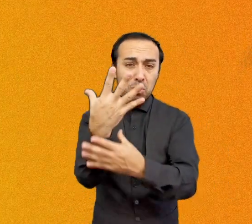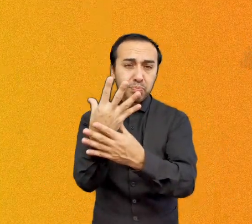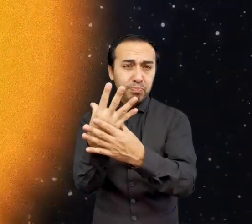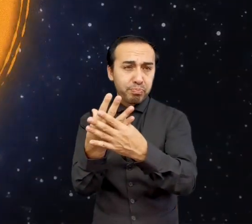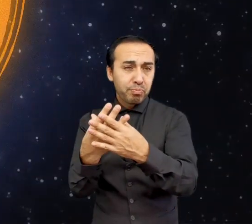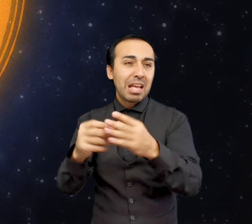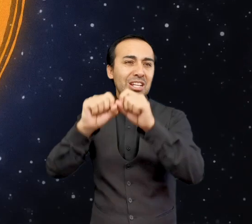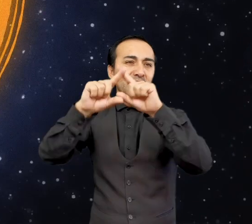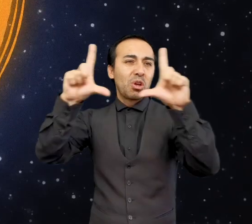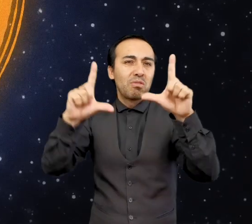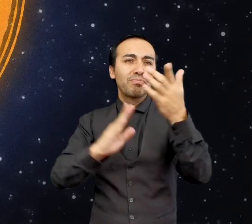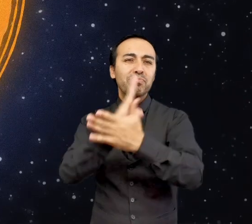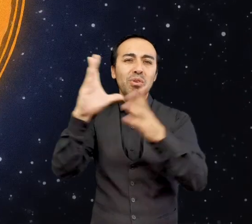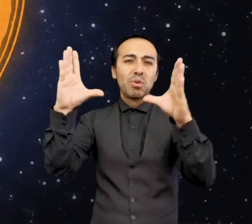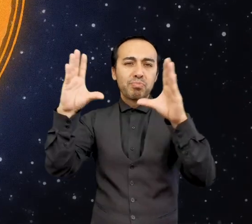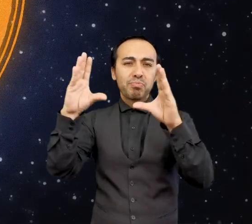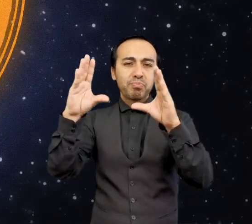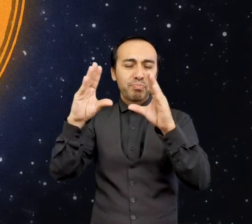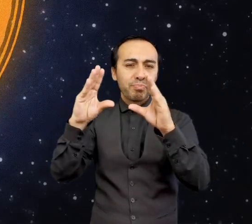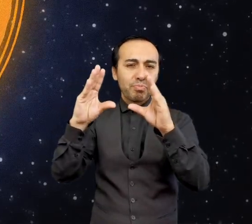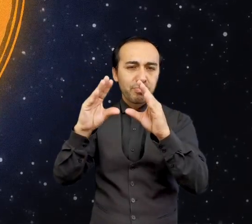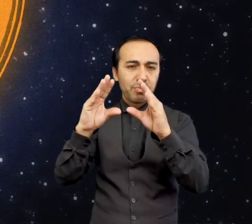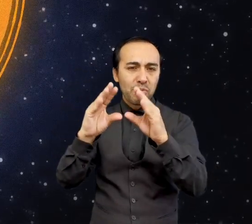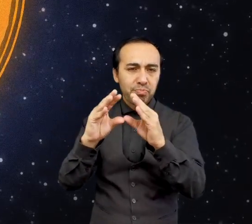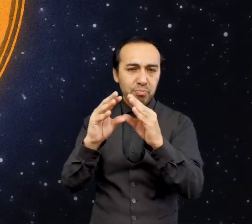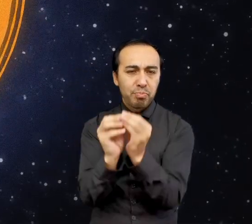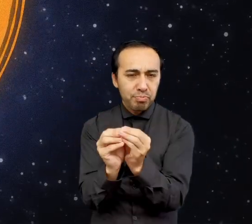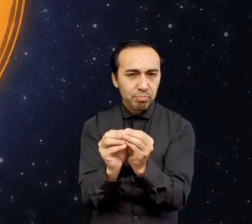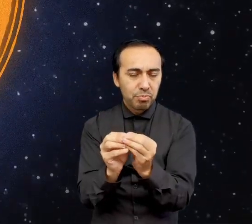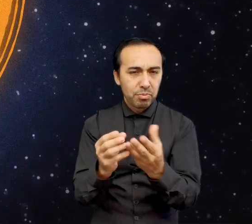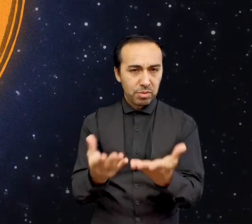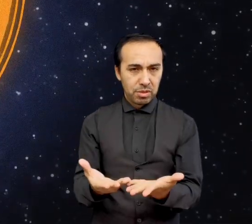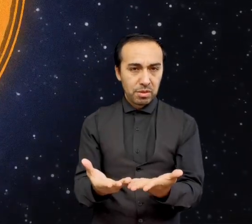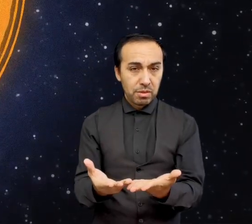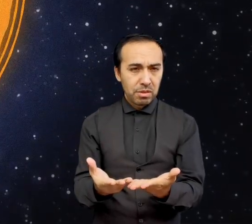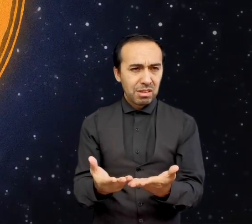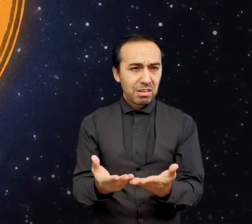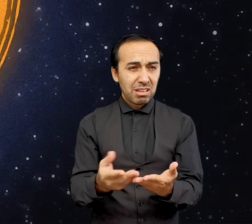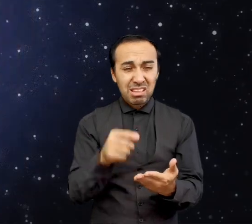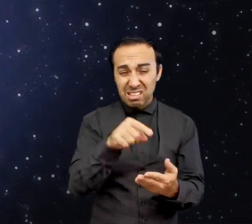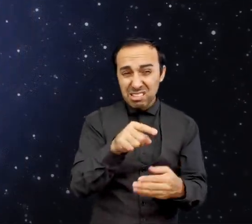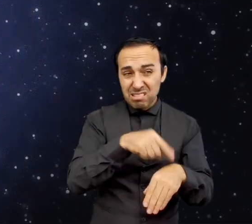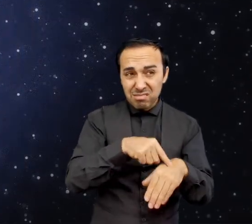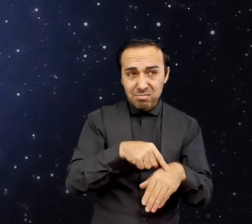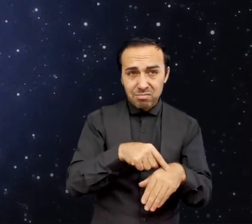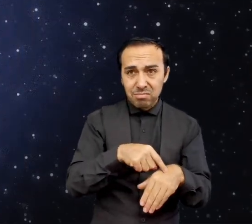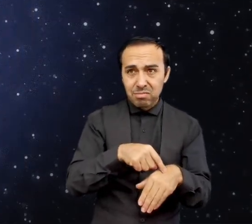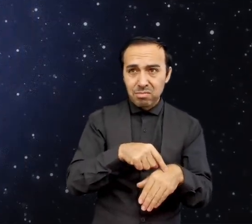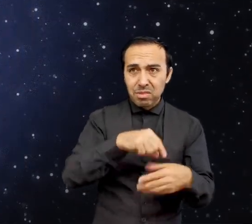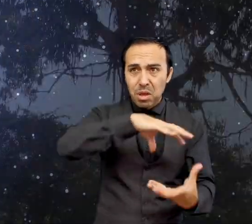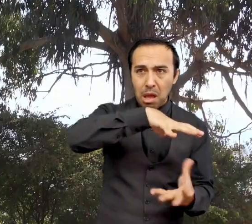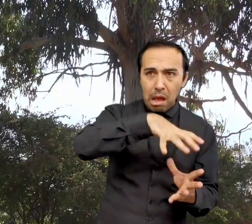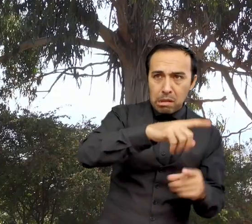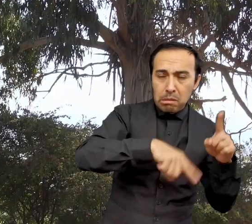4.600 millones de años más, el Sol pasará por las últimas etapas de su evolución hasta convertirse en una erana blanca. En